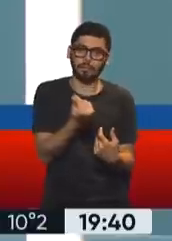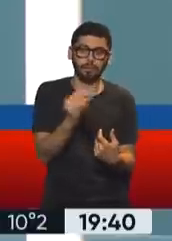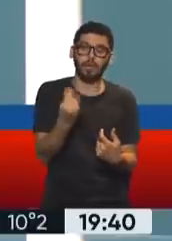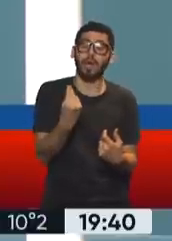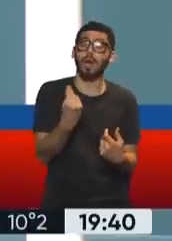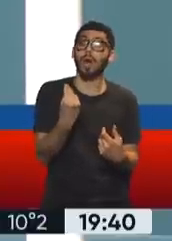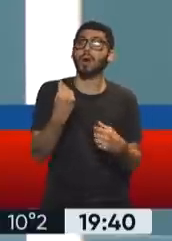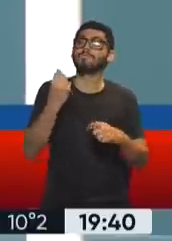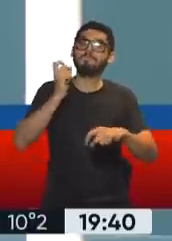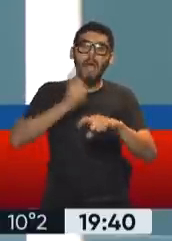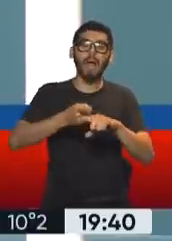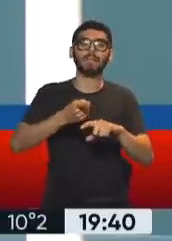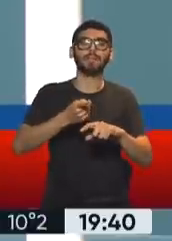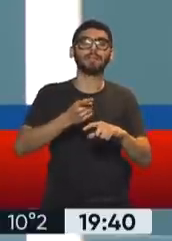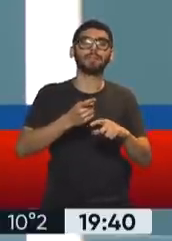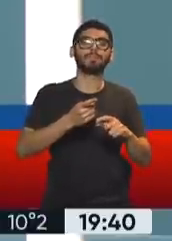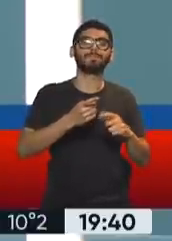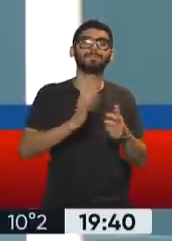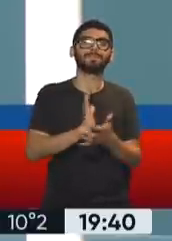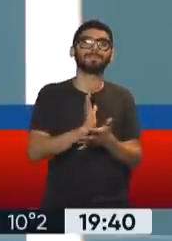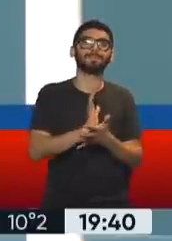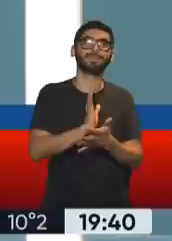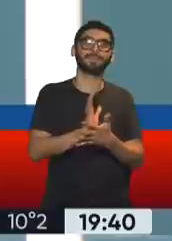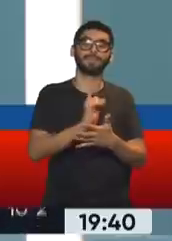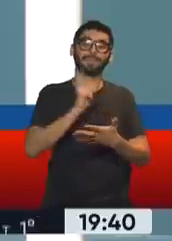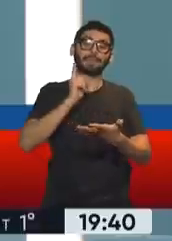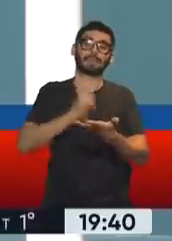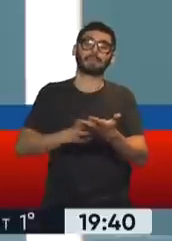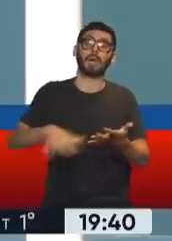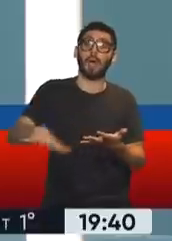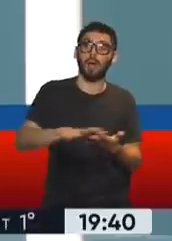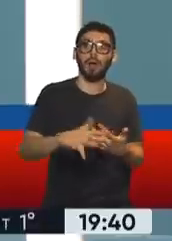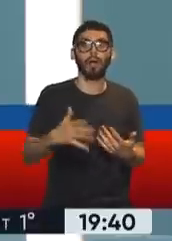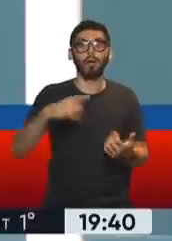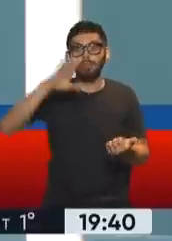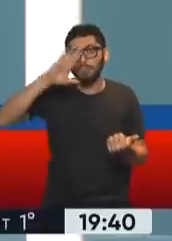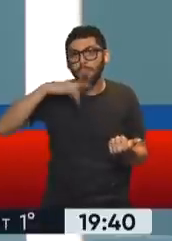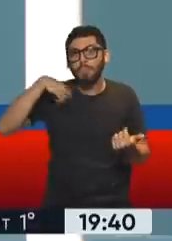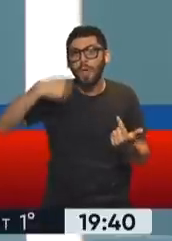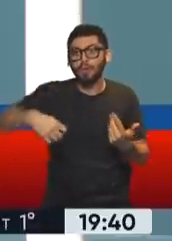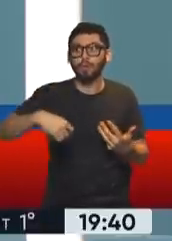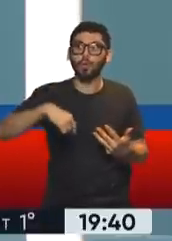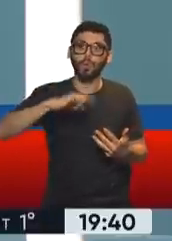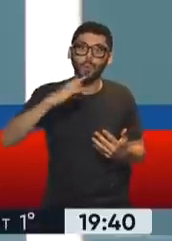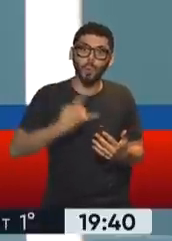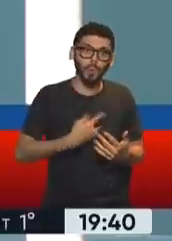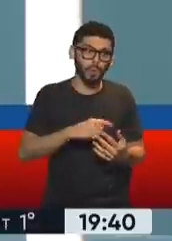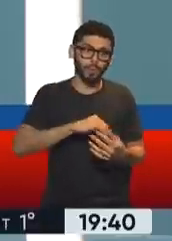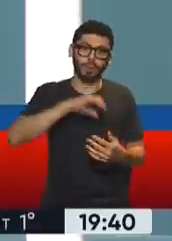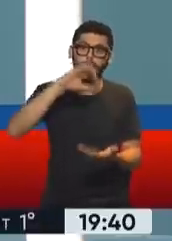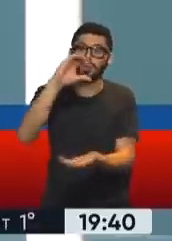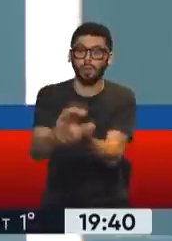por ahí aliviar un poquito eso que todos los meses tenés que gastar e invertir de tu bolsillo de tu salario. Entonces,